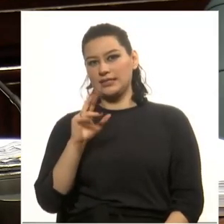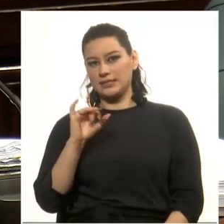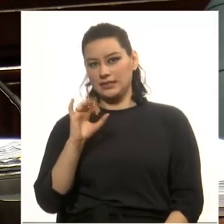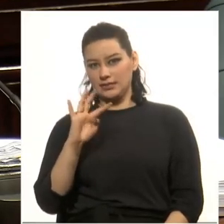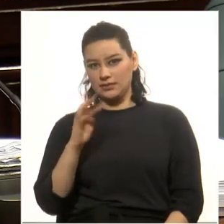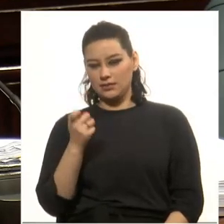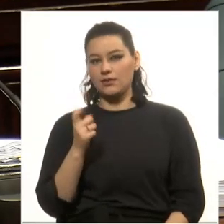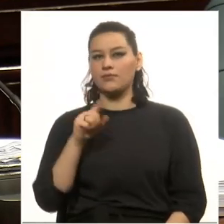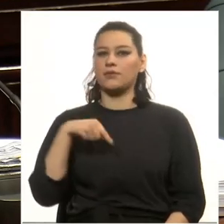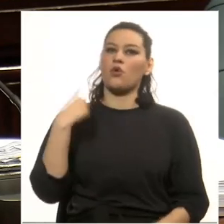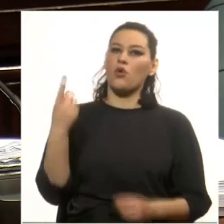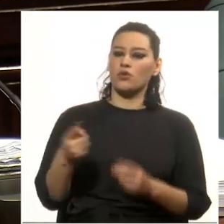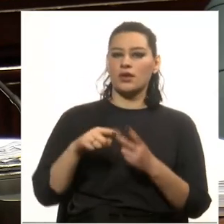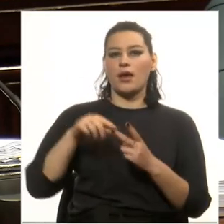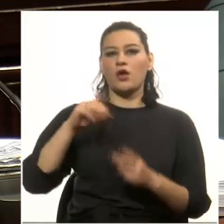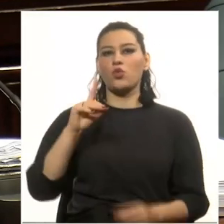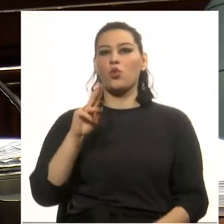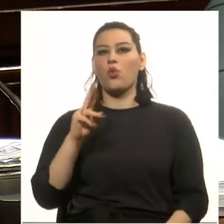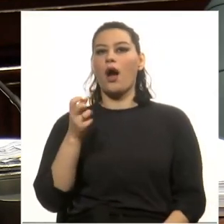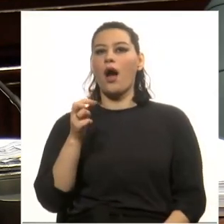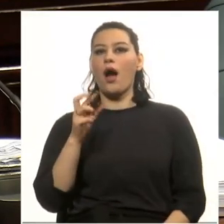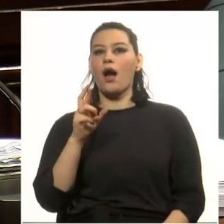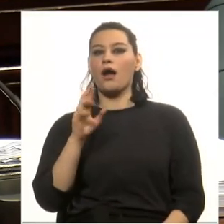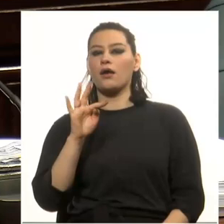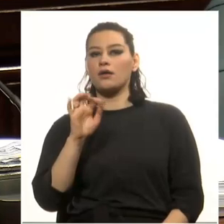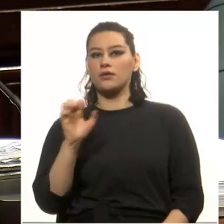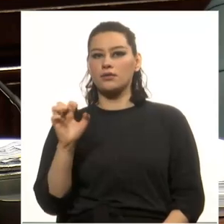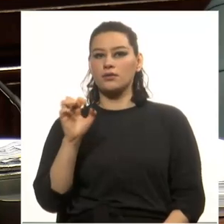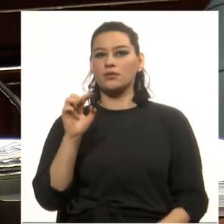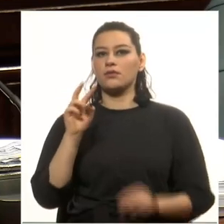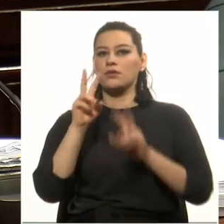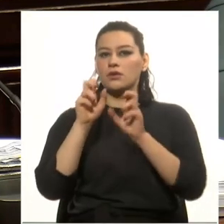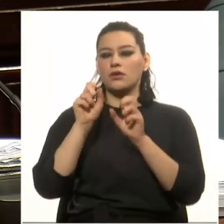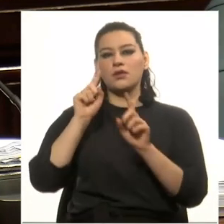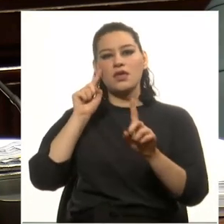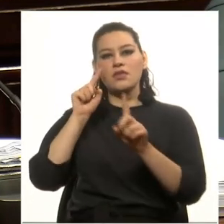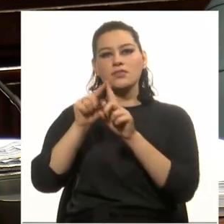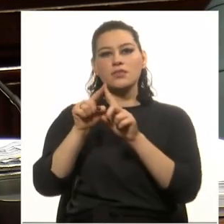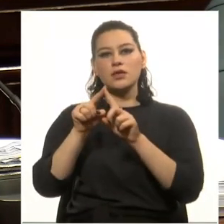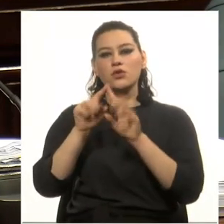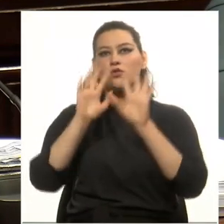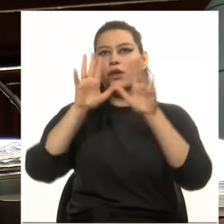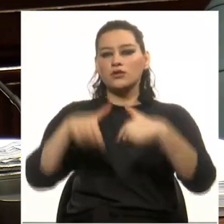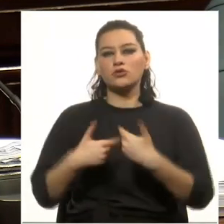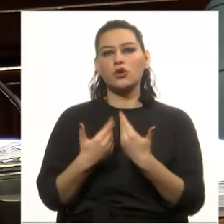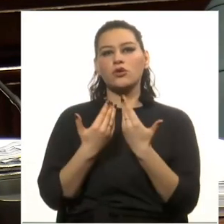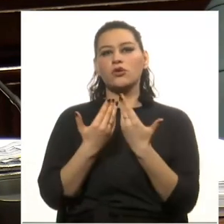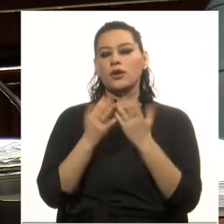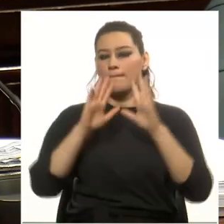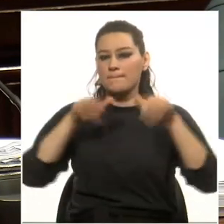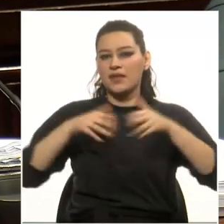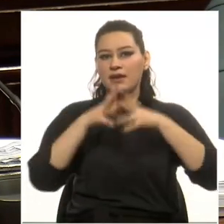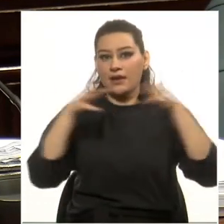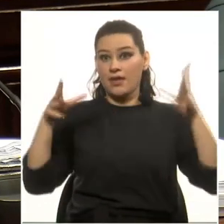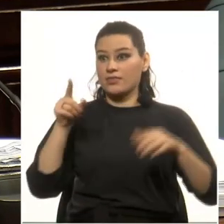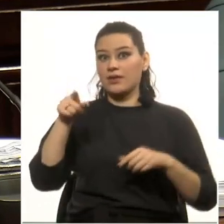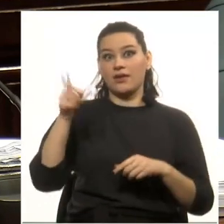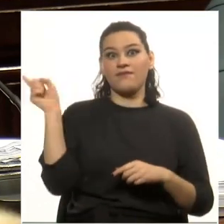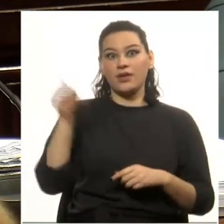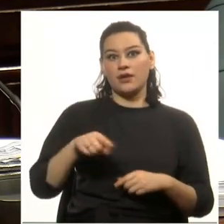De Manuel Ugarte, el destino de una nación y la patria grande, de origen socialista.